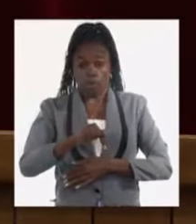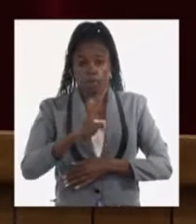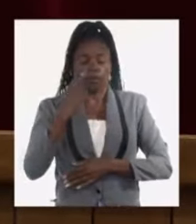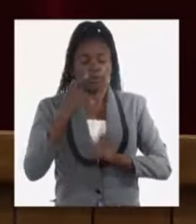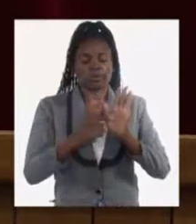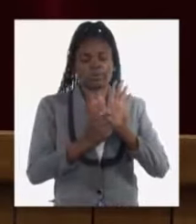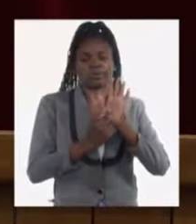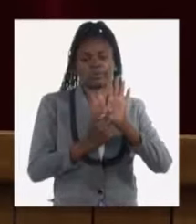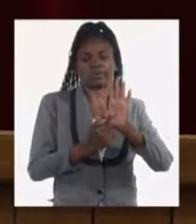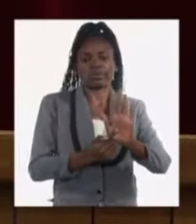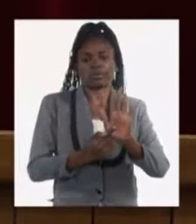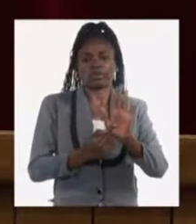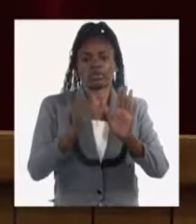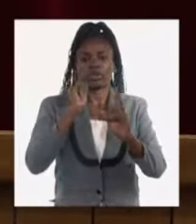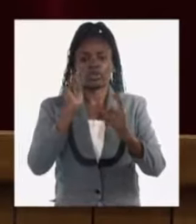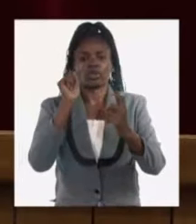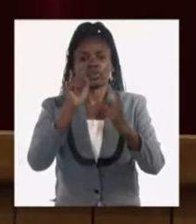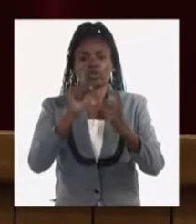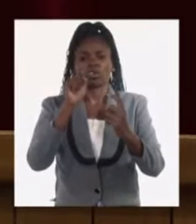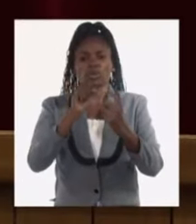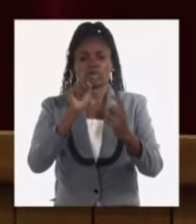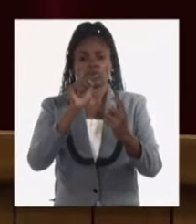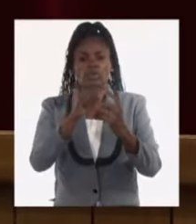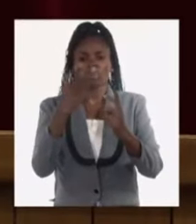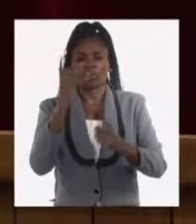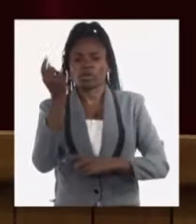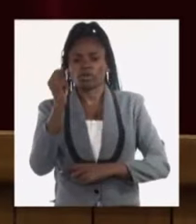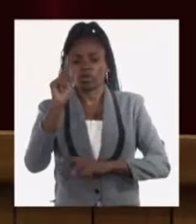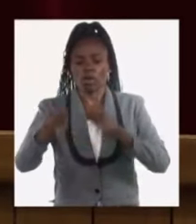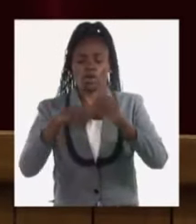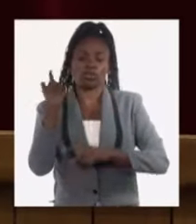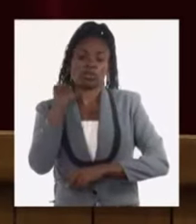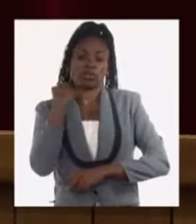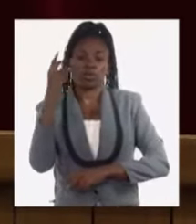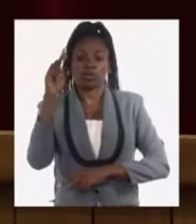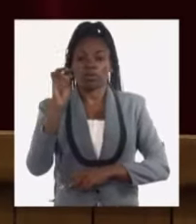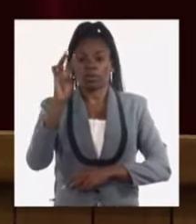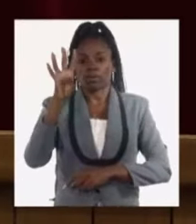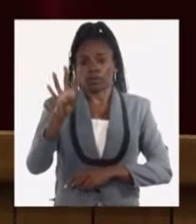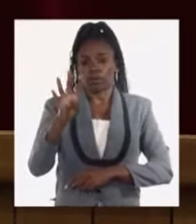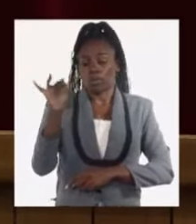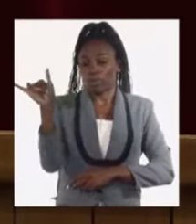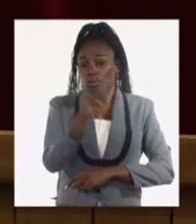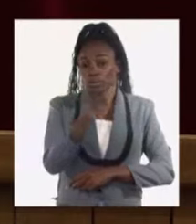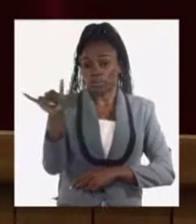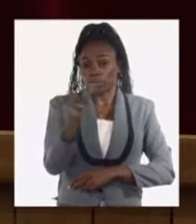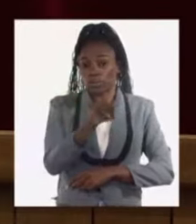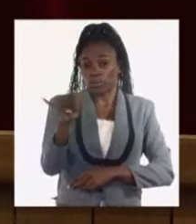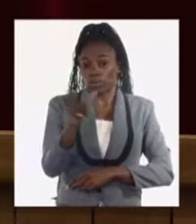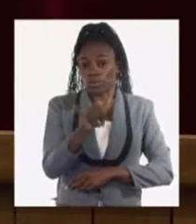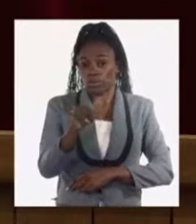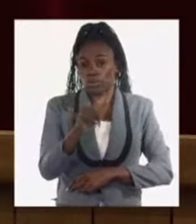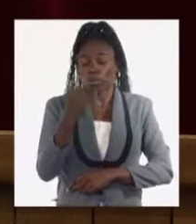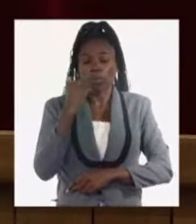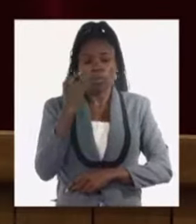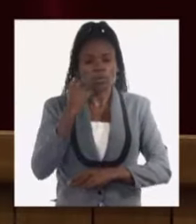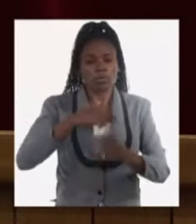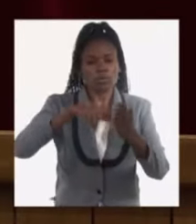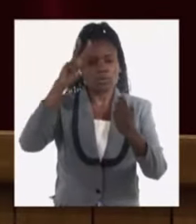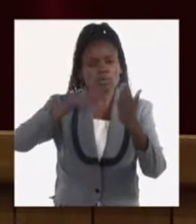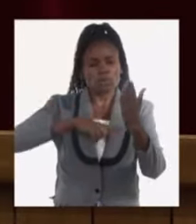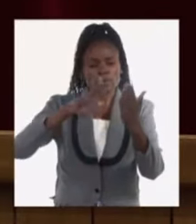presentaremos los objetivos y metas del Plan de la Economía para el año 2024 y también haremos un repaso